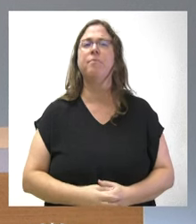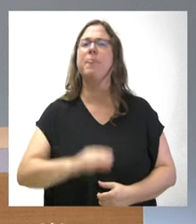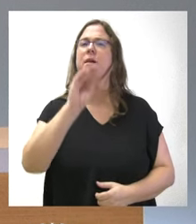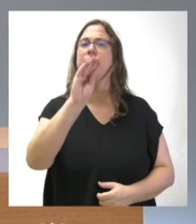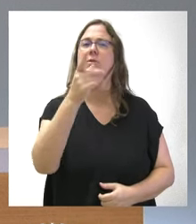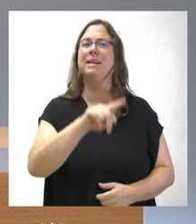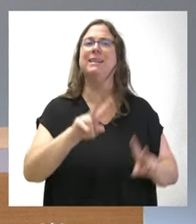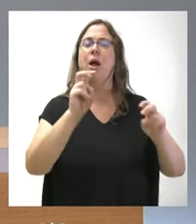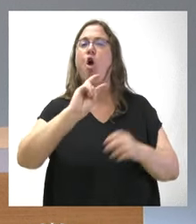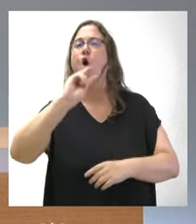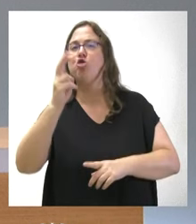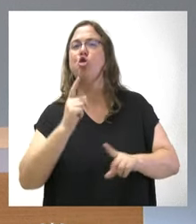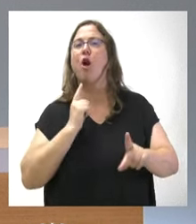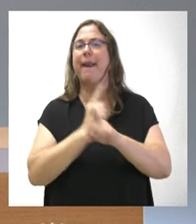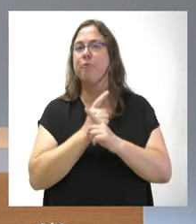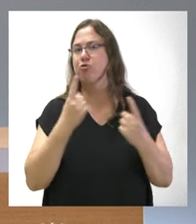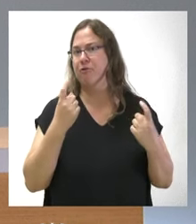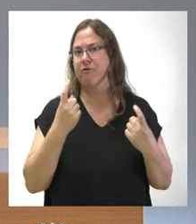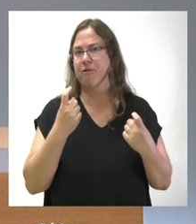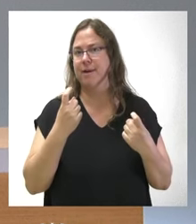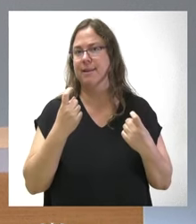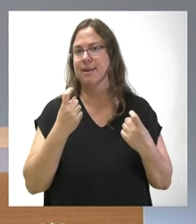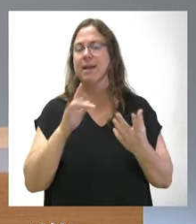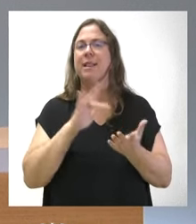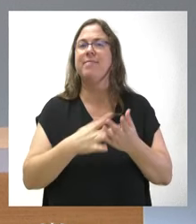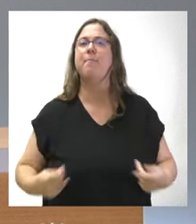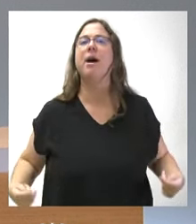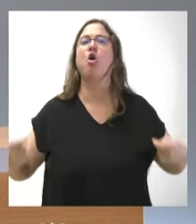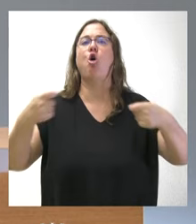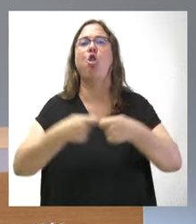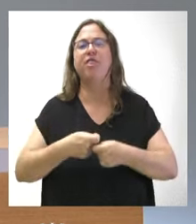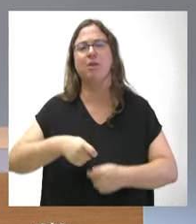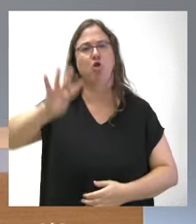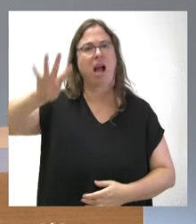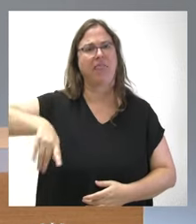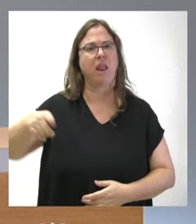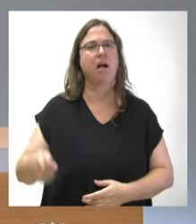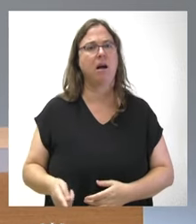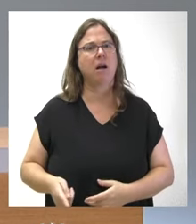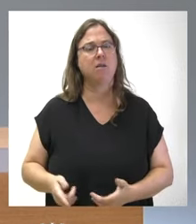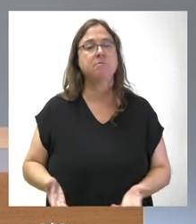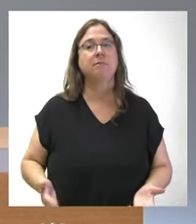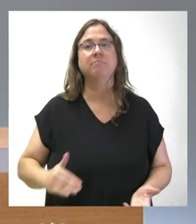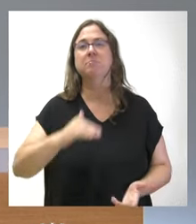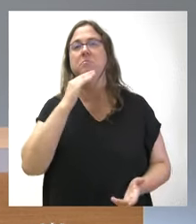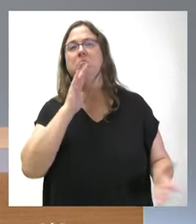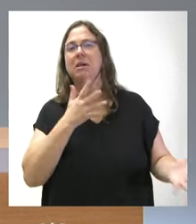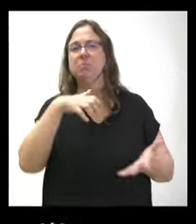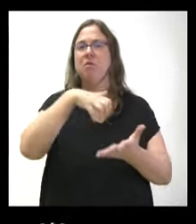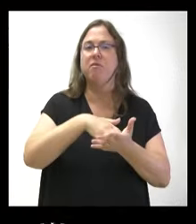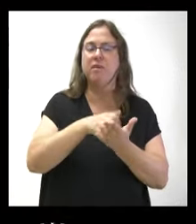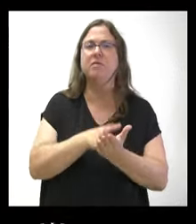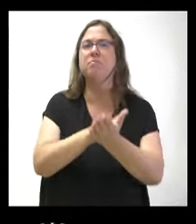también sobre ese otro recurso que está pendiente del concierto catalán. Yo no sé si ya más o menos hay fecha de